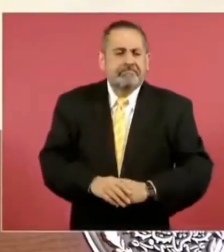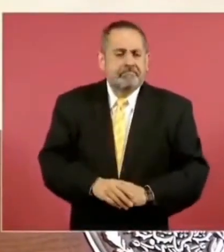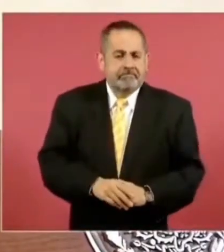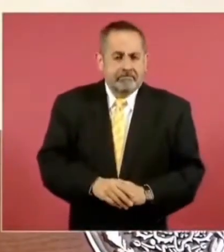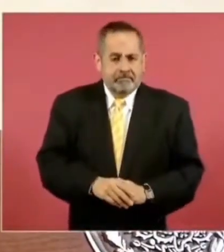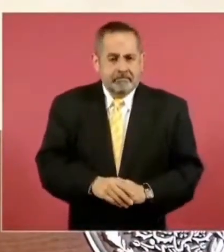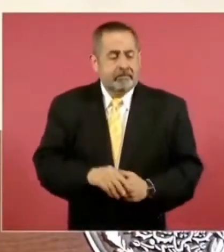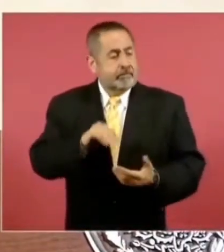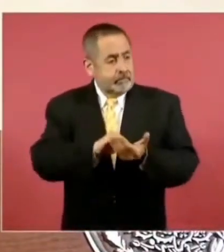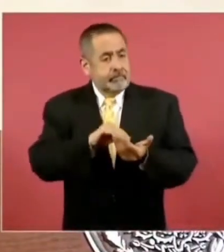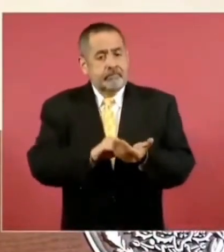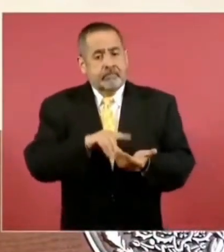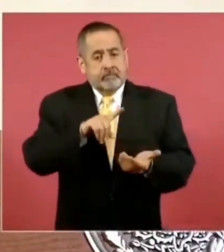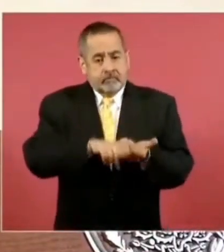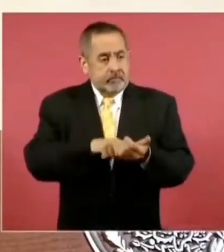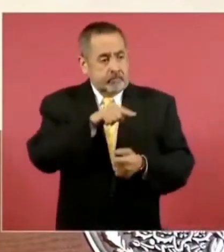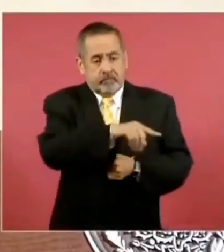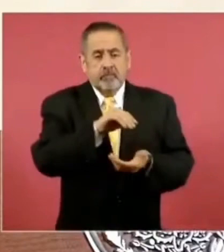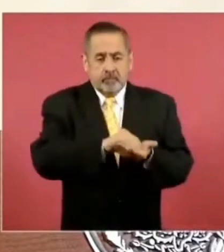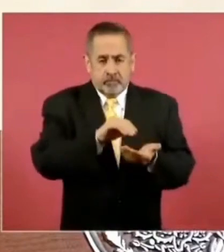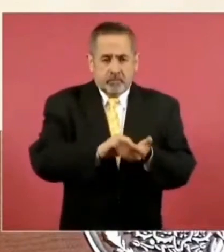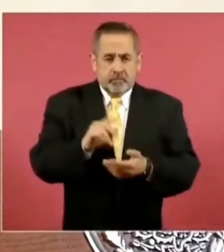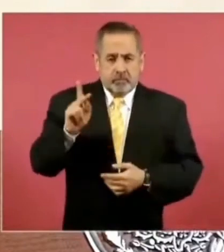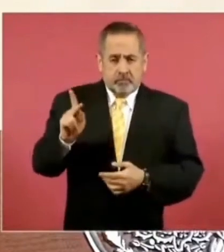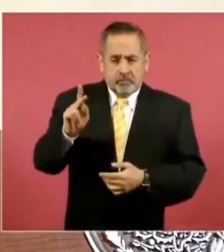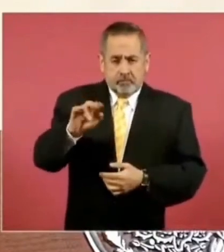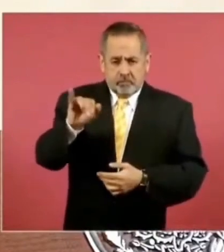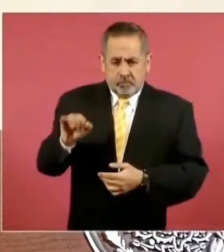impera en el Poder Judicial,